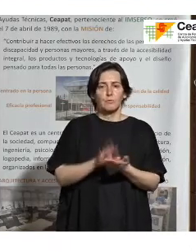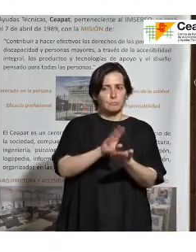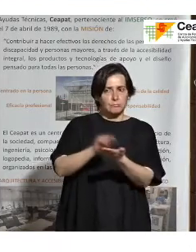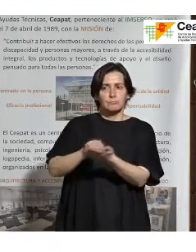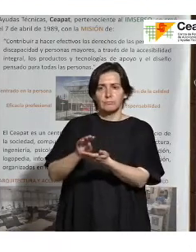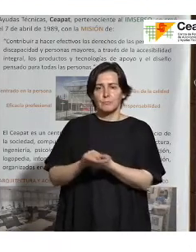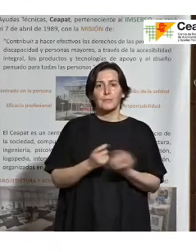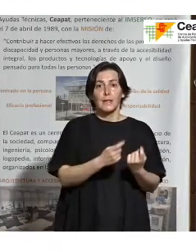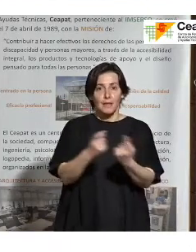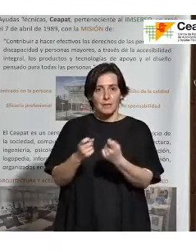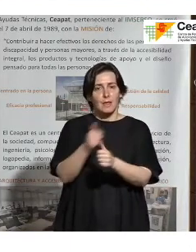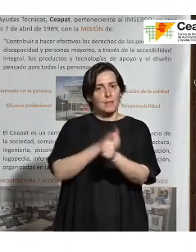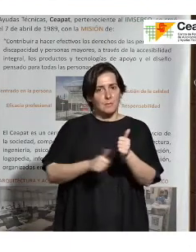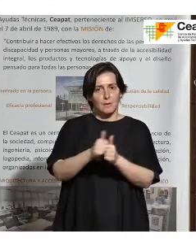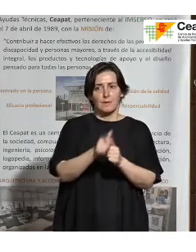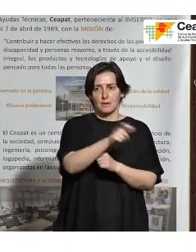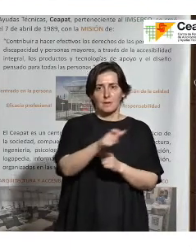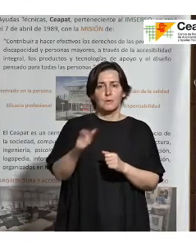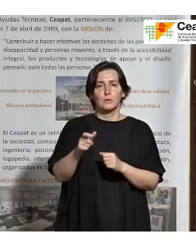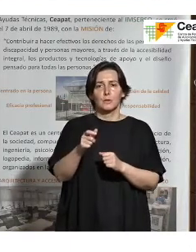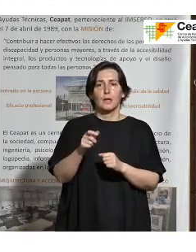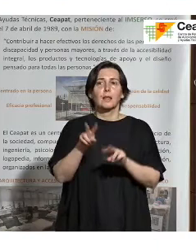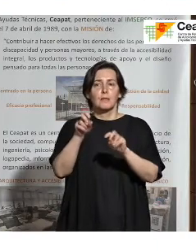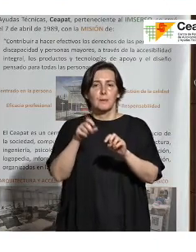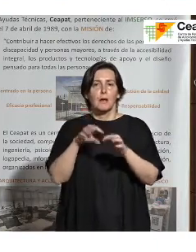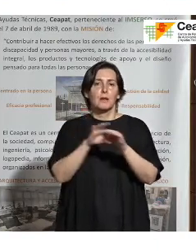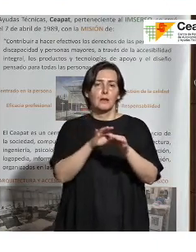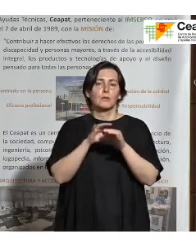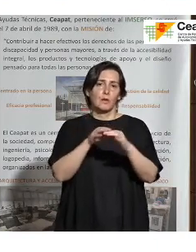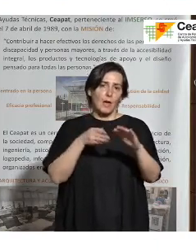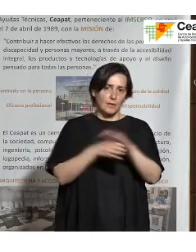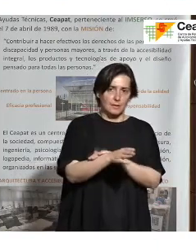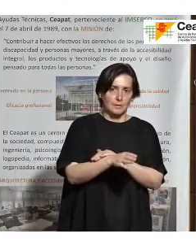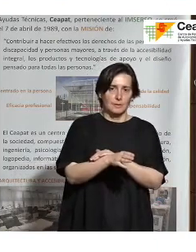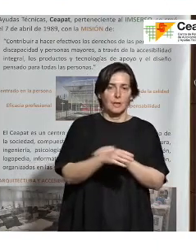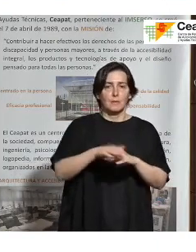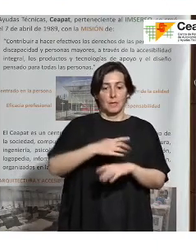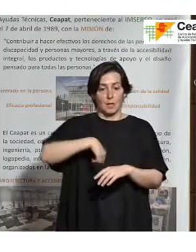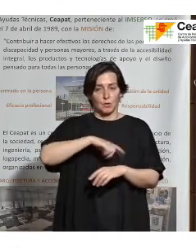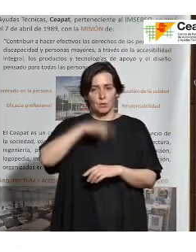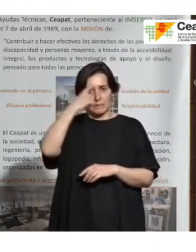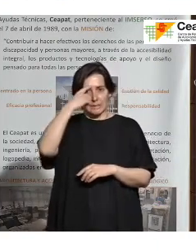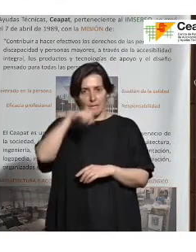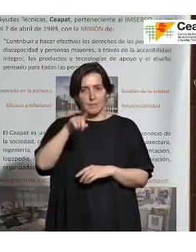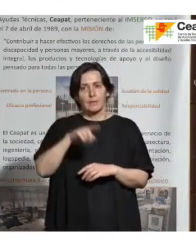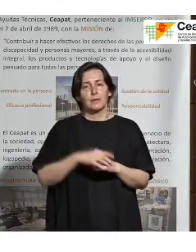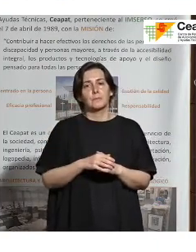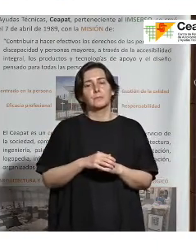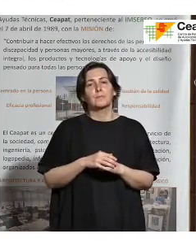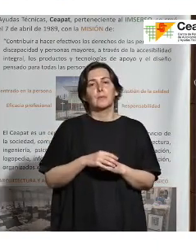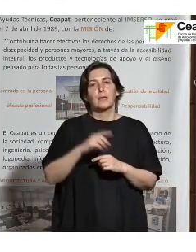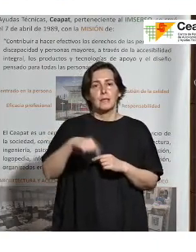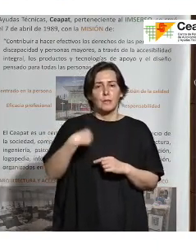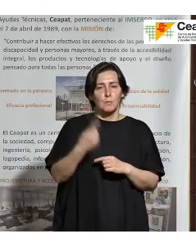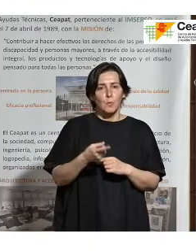necesidades y preferencias que tiene la persona en cuanto a accesibilidad al servicio, para tenerlas en cuenta a la hora de ver